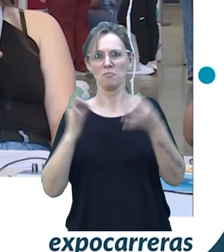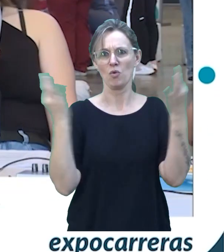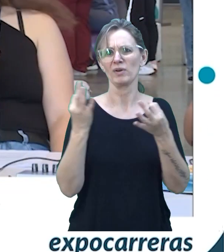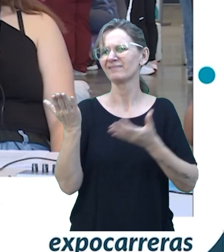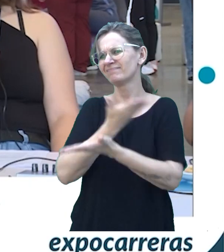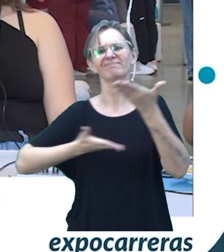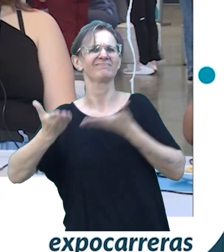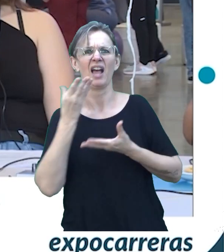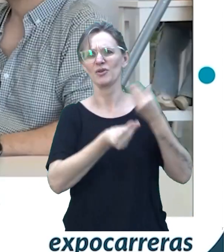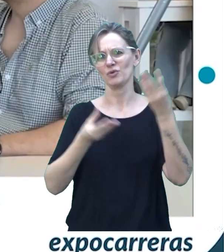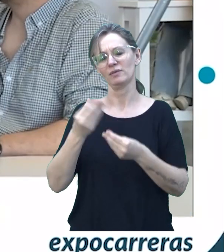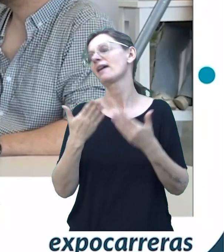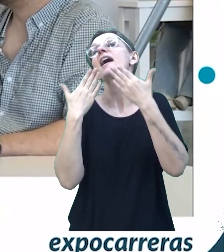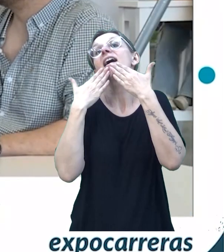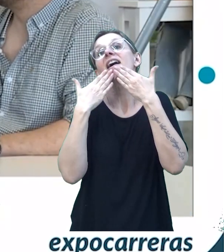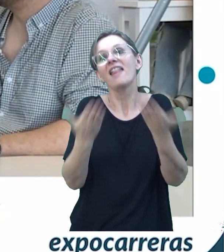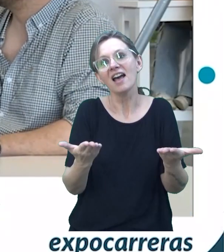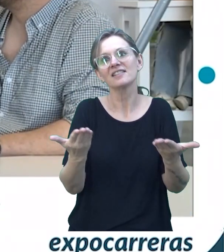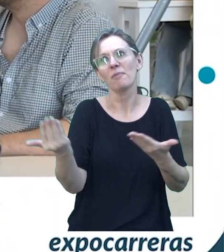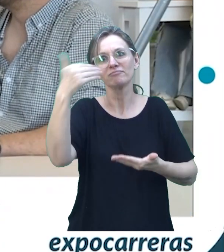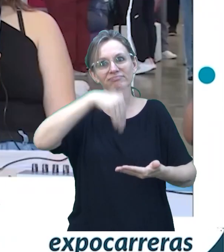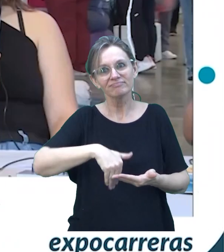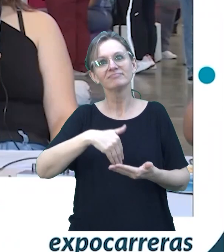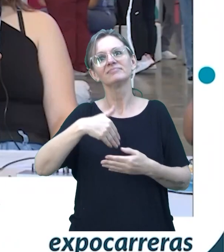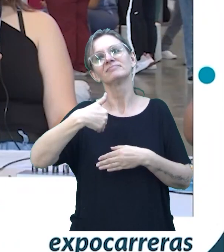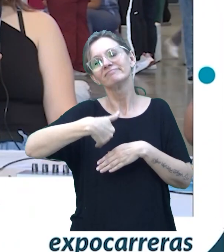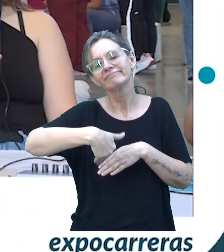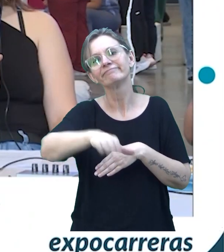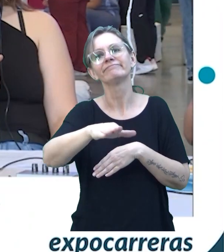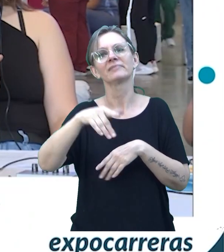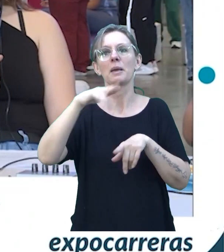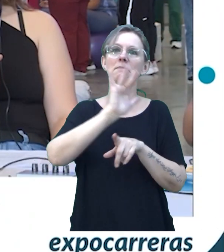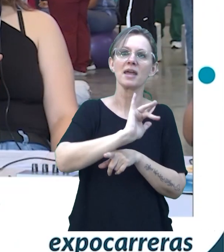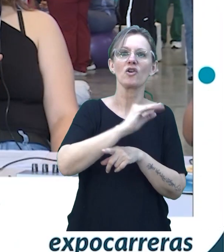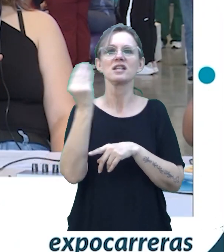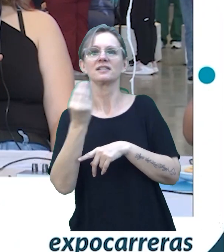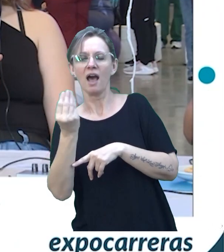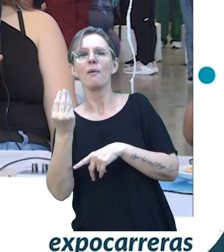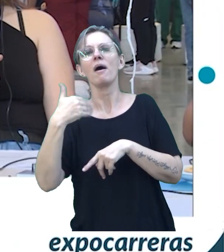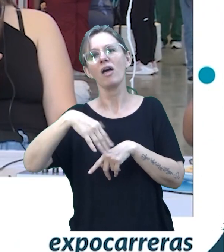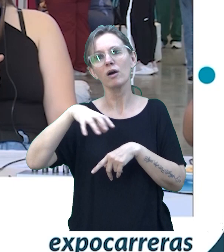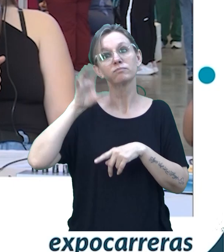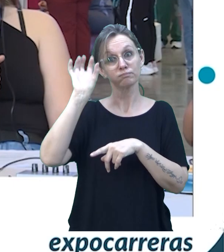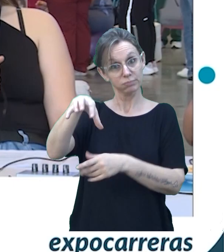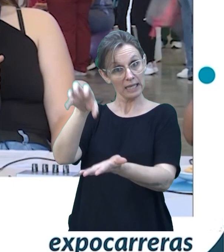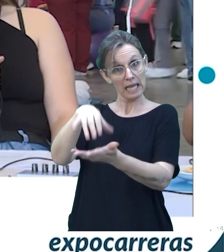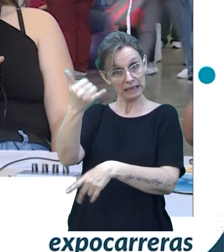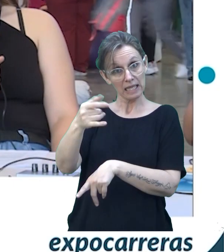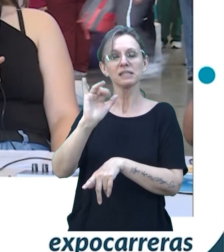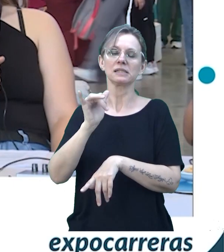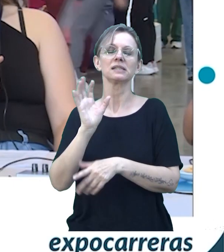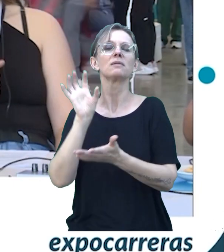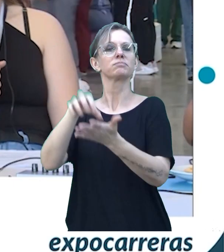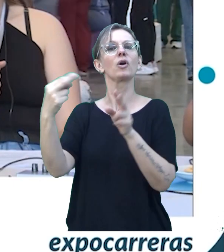Bueno, muchísimas gracias por pasar. Los vemos acá entre este miércoles y sábado. ¿Ustedes están en el stand? el stand, sí, estamos. Bueno, los vemos en el